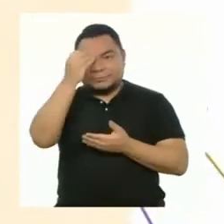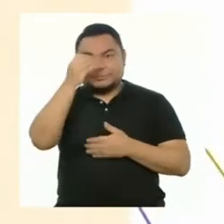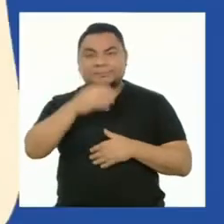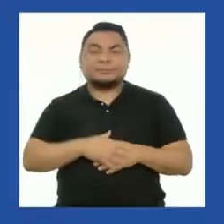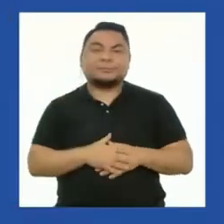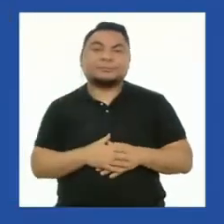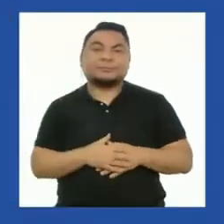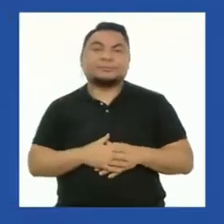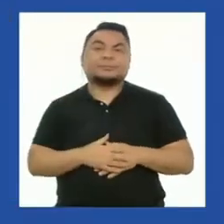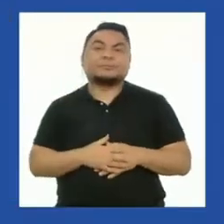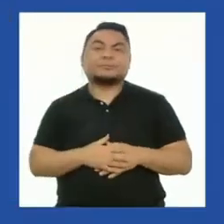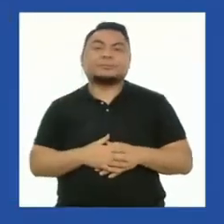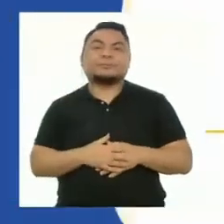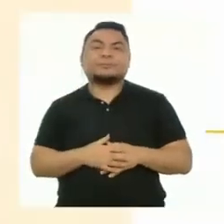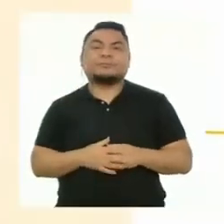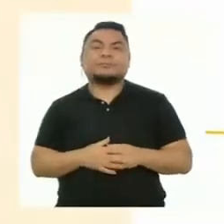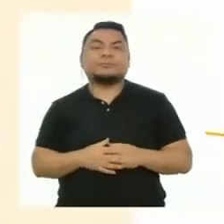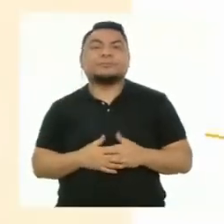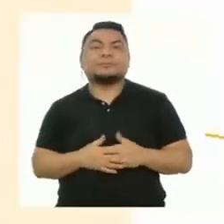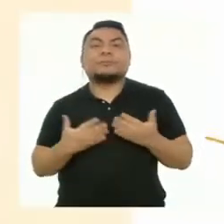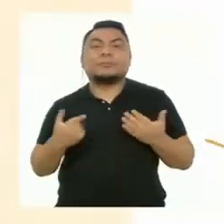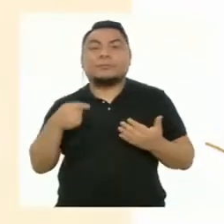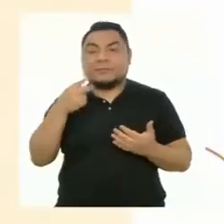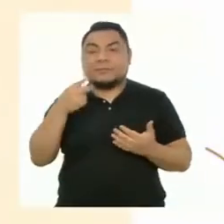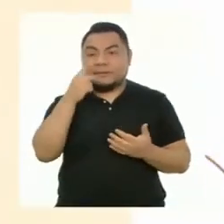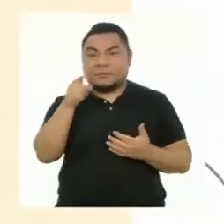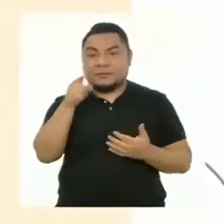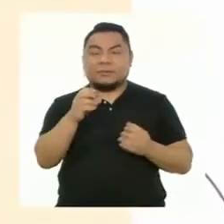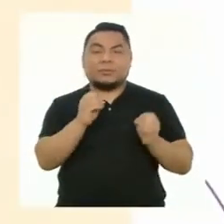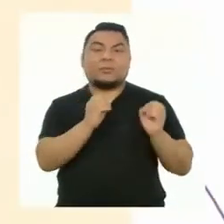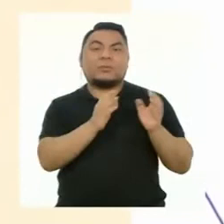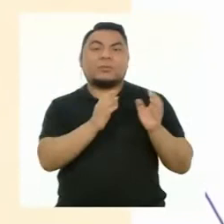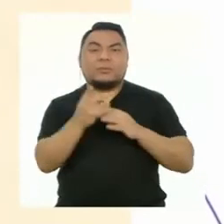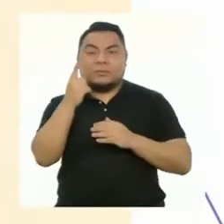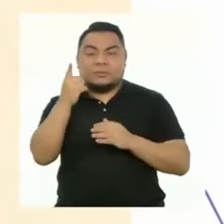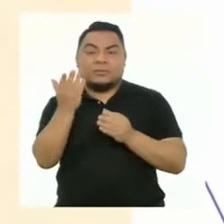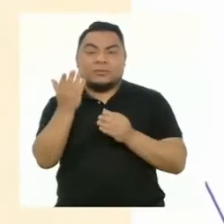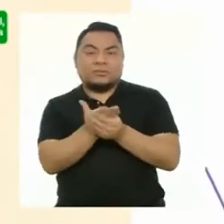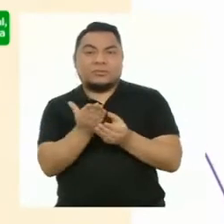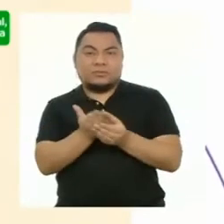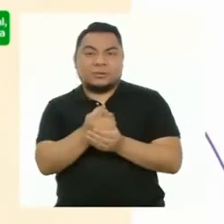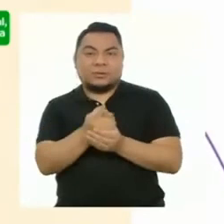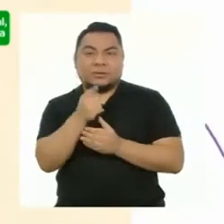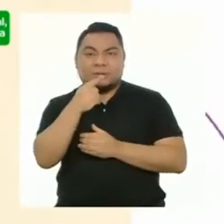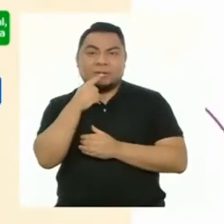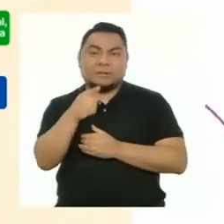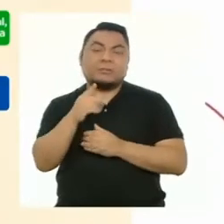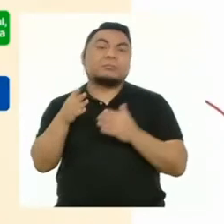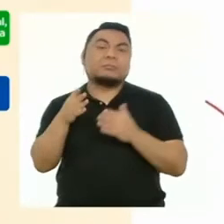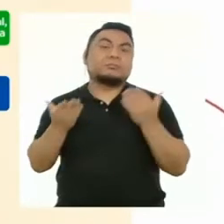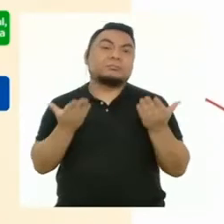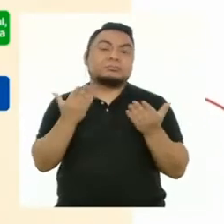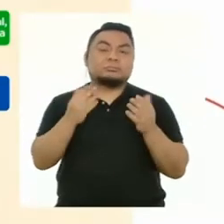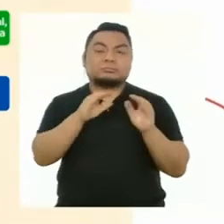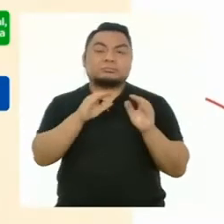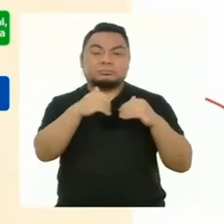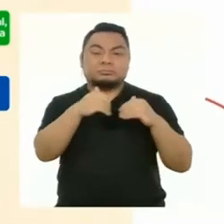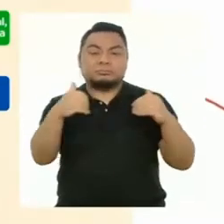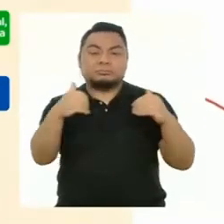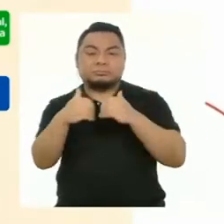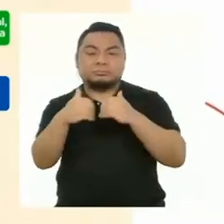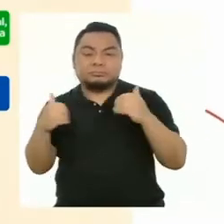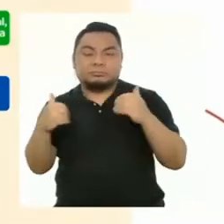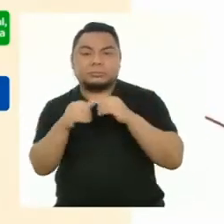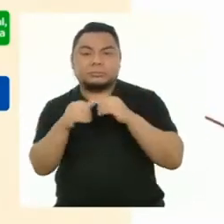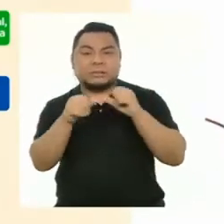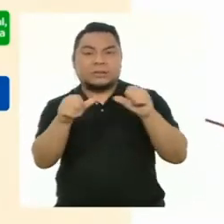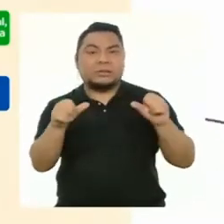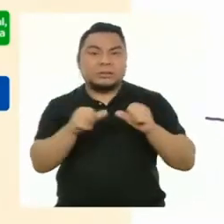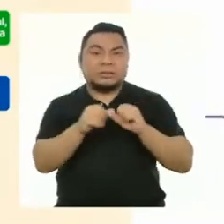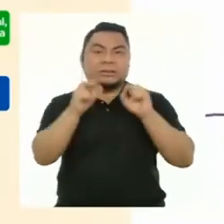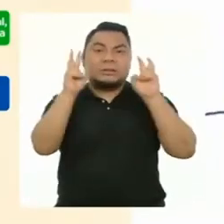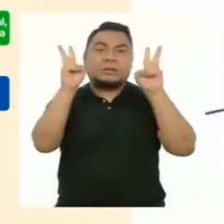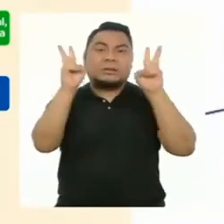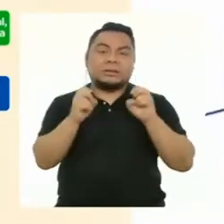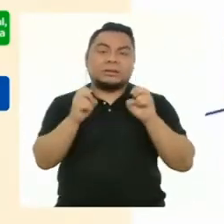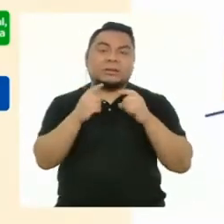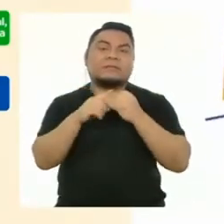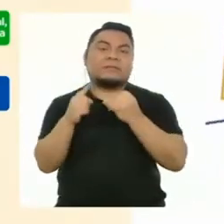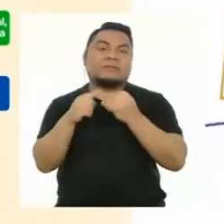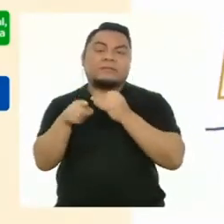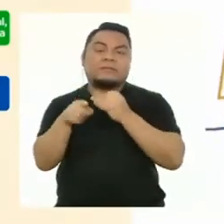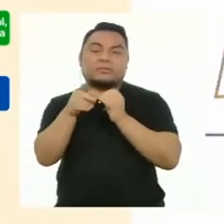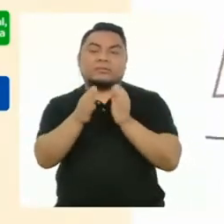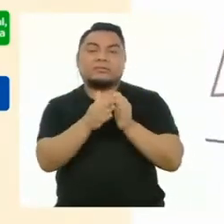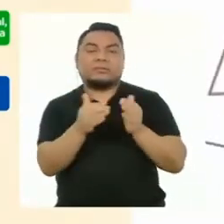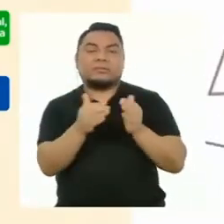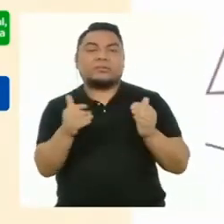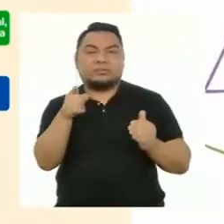aprendizaje. Y aquí vemos la organización de productos. Los productos pueden ser clasificados por áreas y al interior ordenados